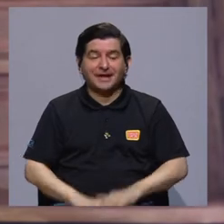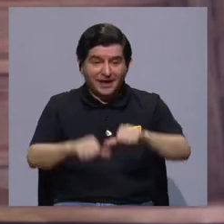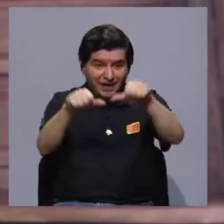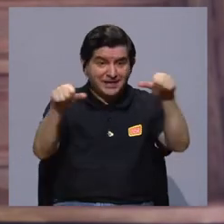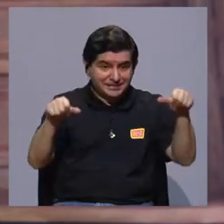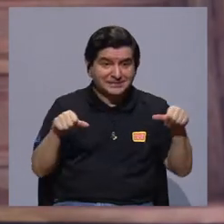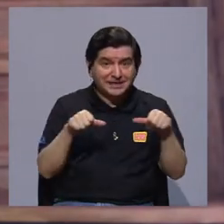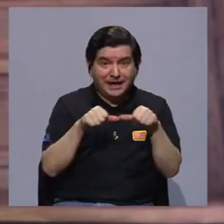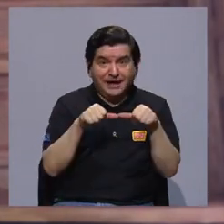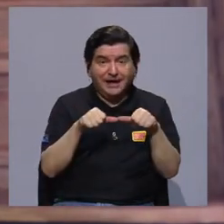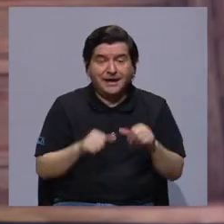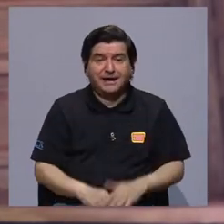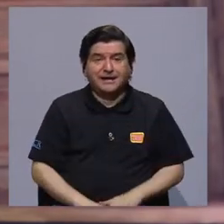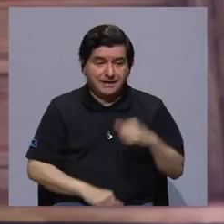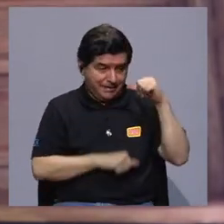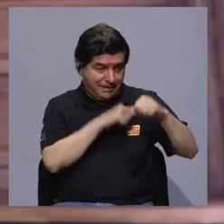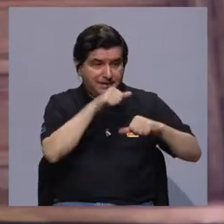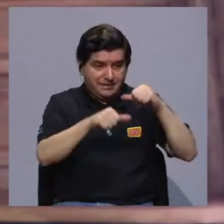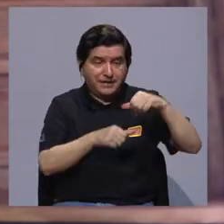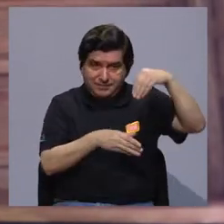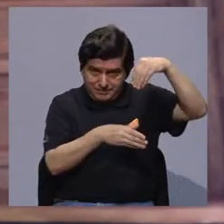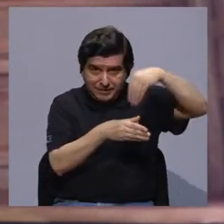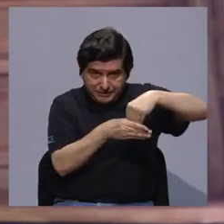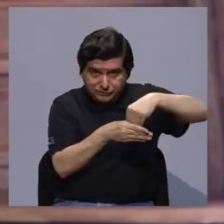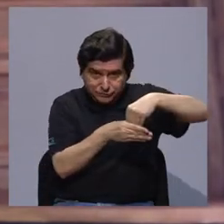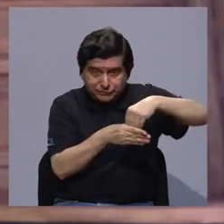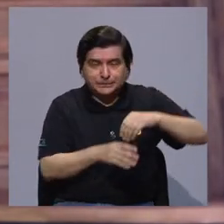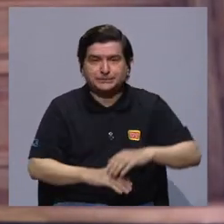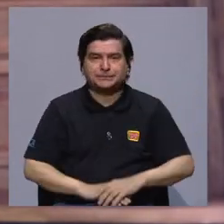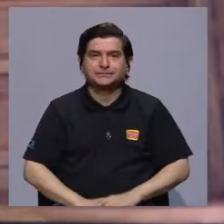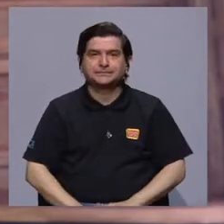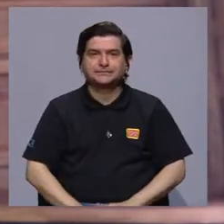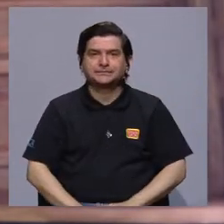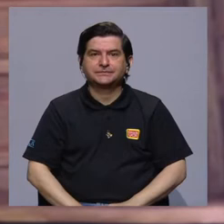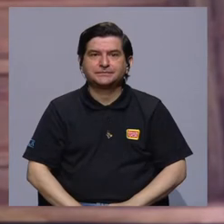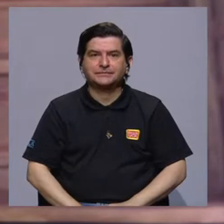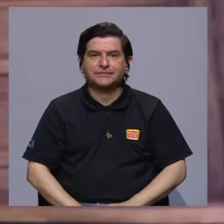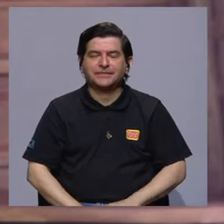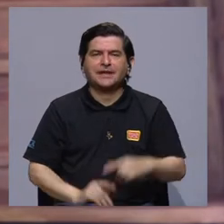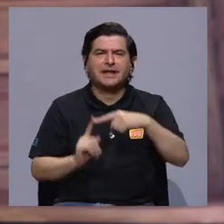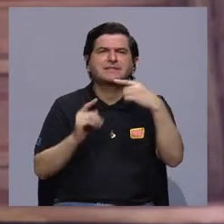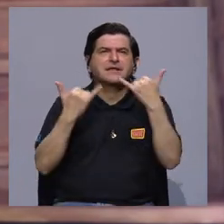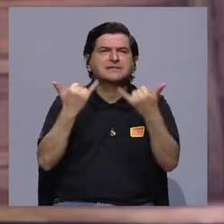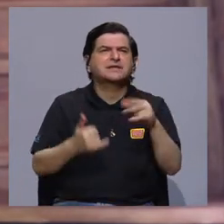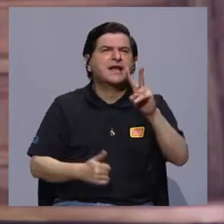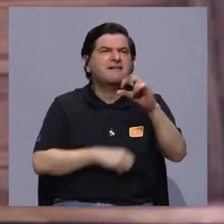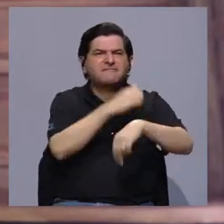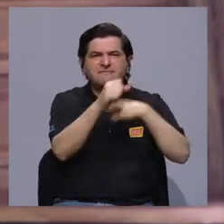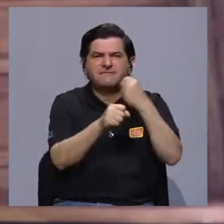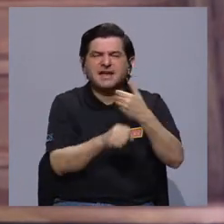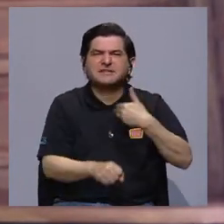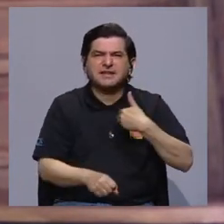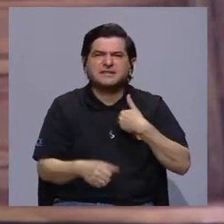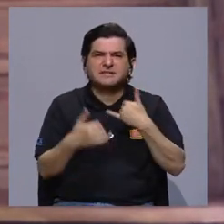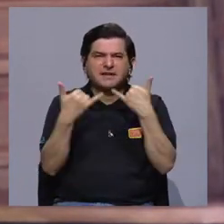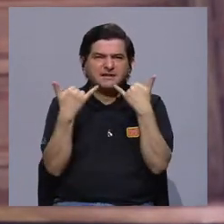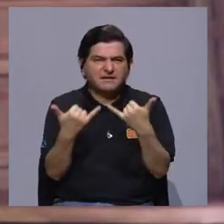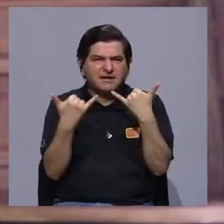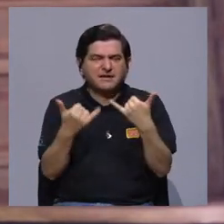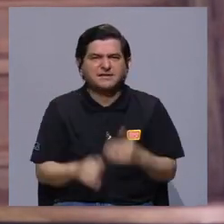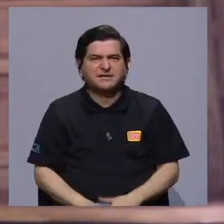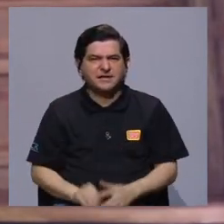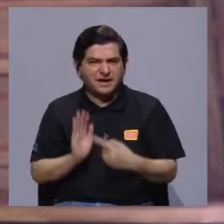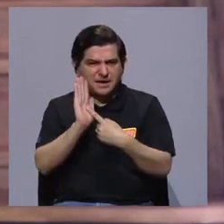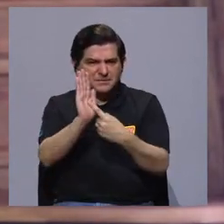rama, por decirlo así, de la antropología, ¿verdad? Que desde hace unos 20 años tiene tal vez ya una